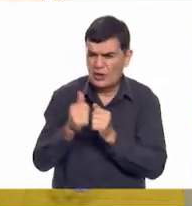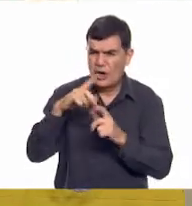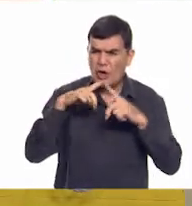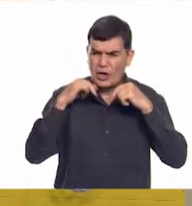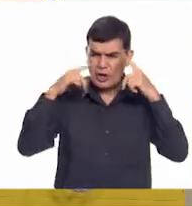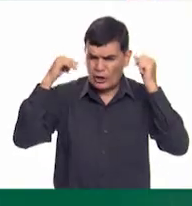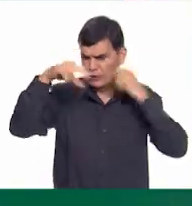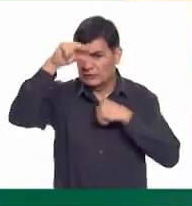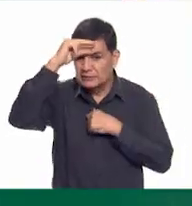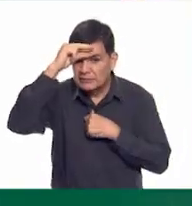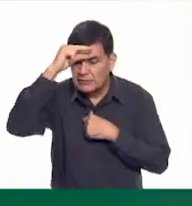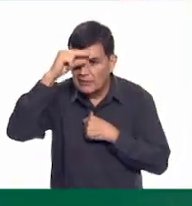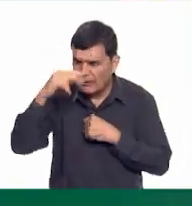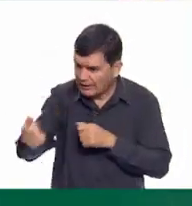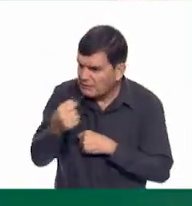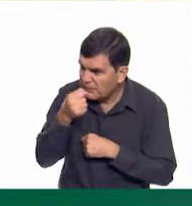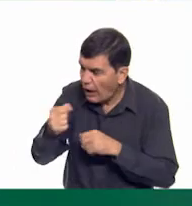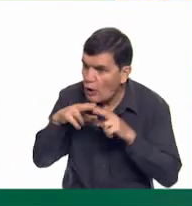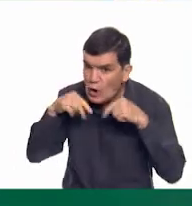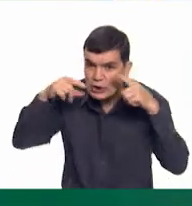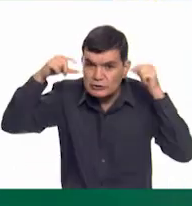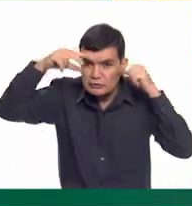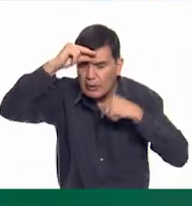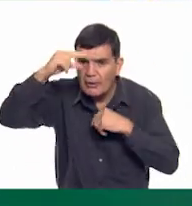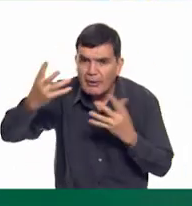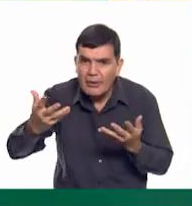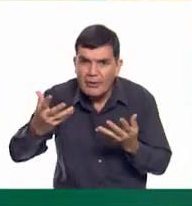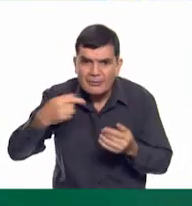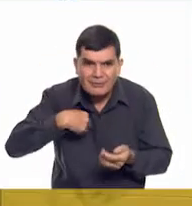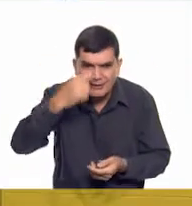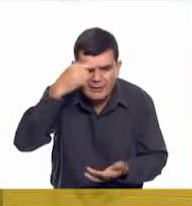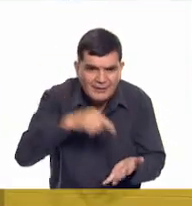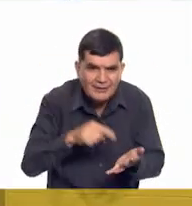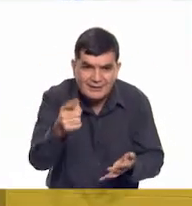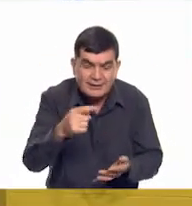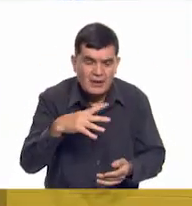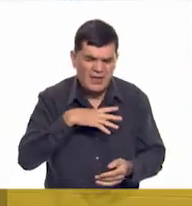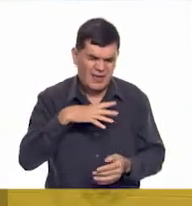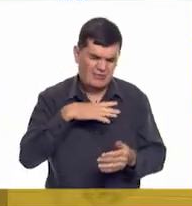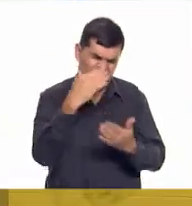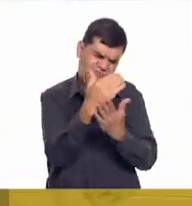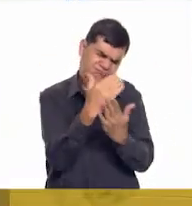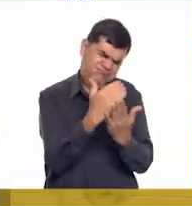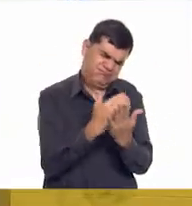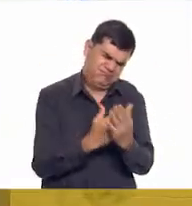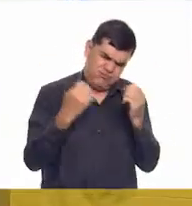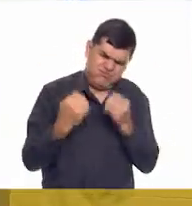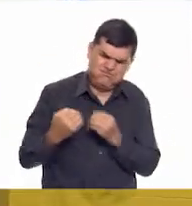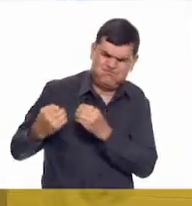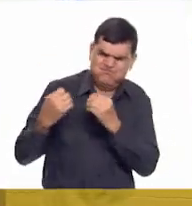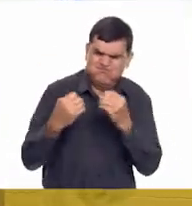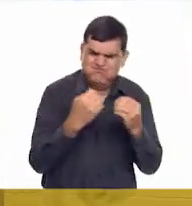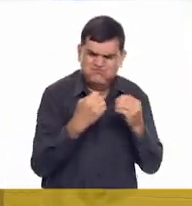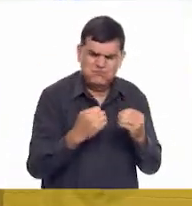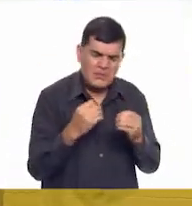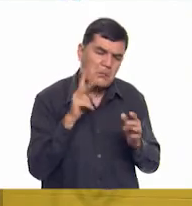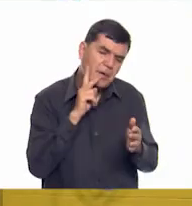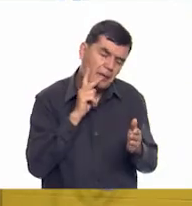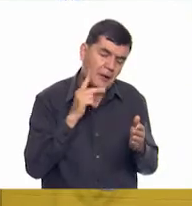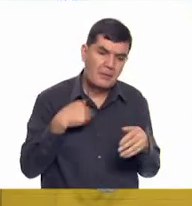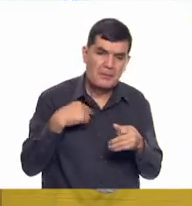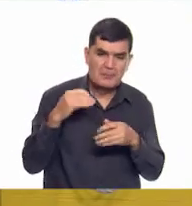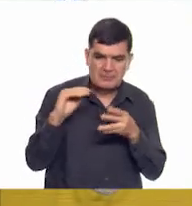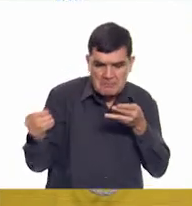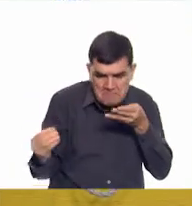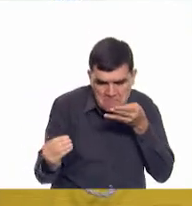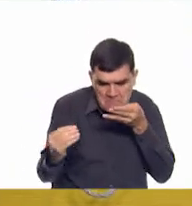Listo. ¿Entrevistaron a Ajo Listo? ¿Entrevistaron a Ajo Listo? ¿Puedes creerlo? Él tiene una agenda muy ocupada, pero logró meternos entre